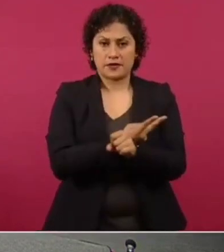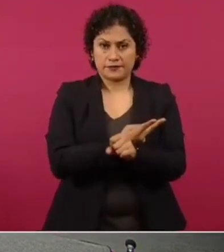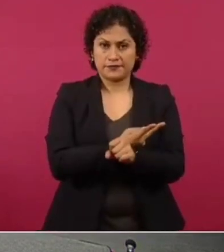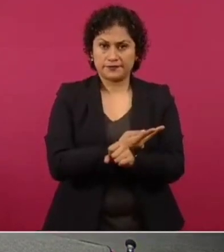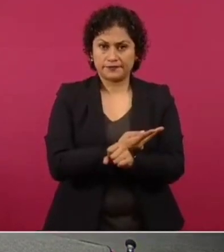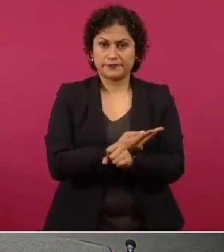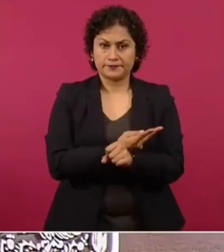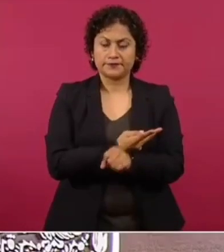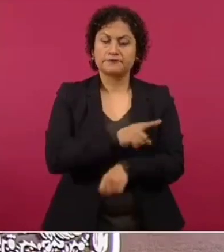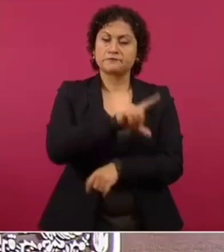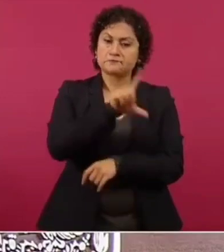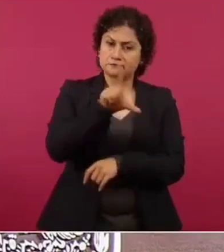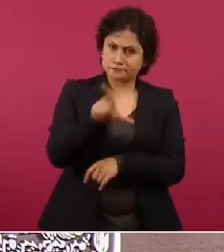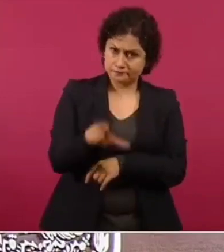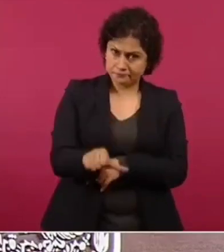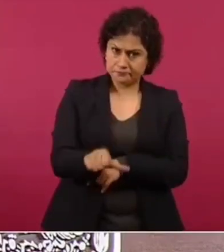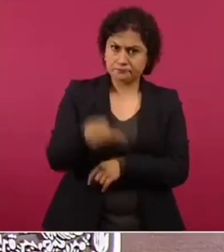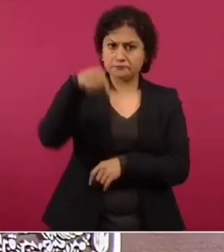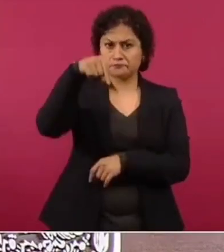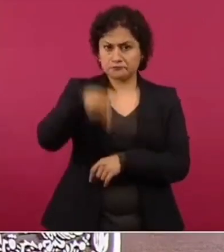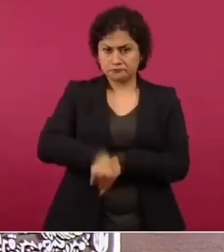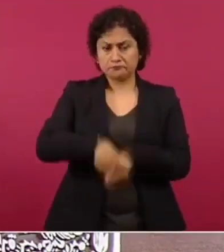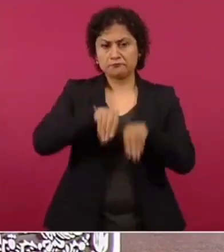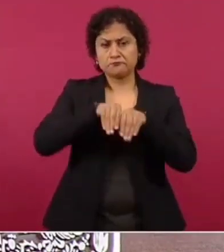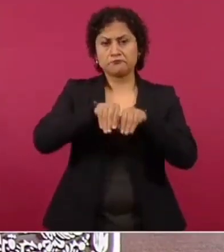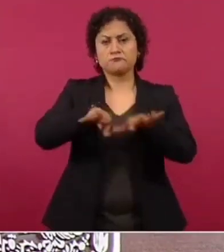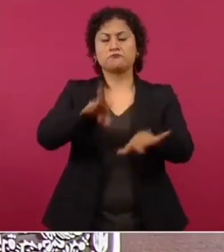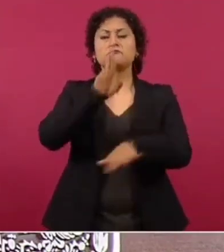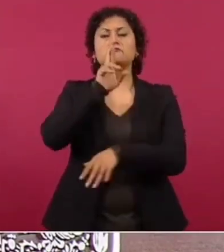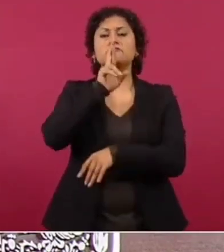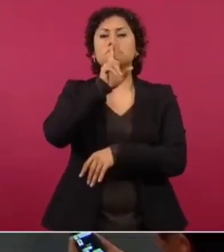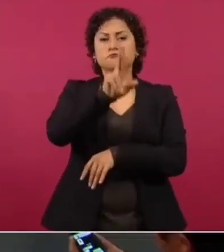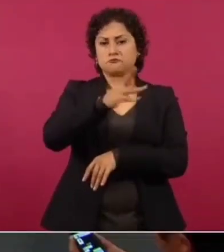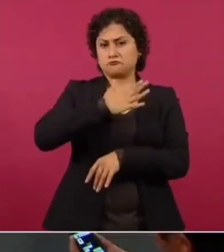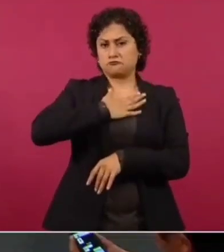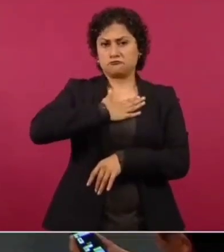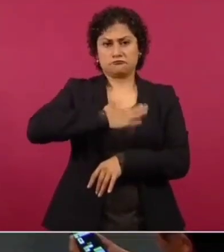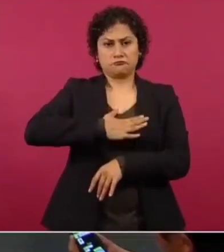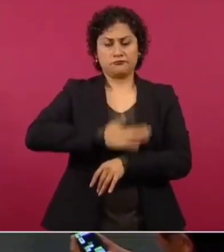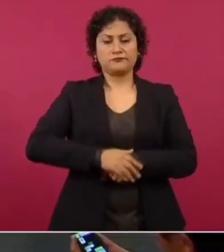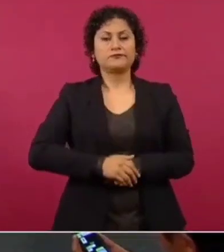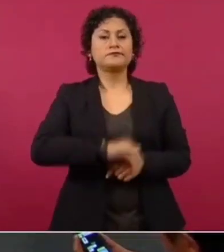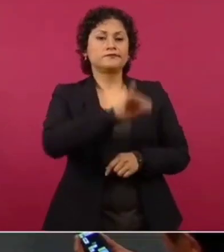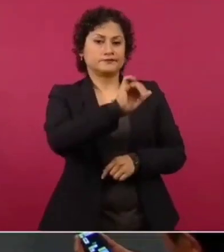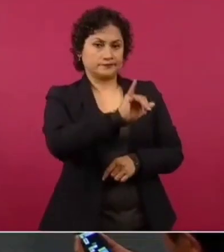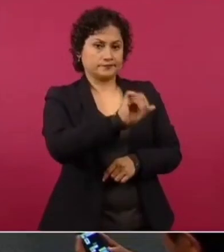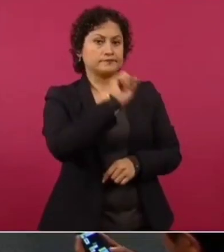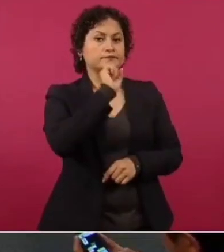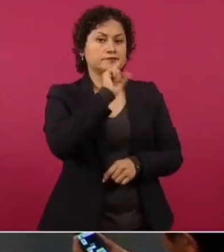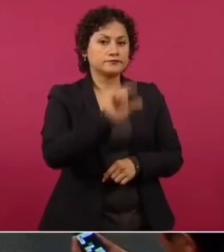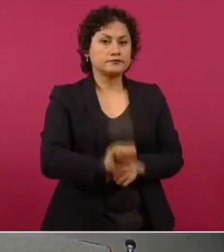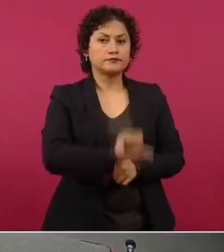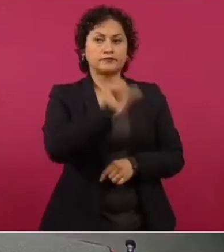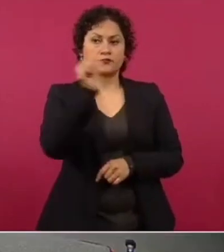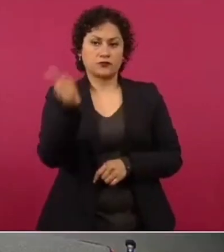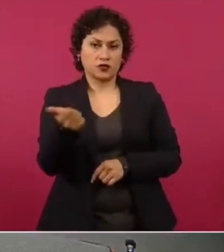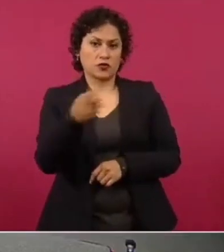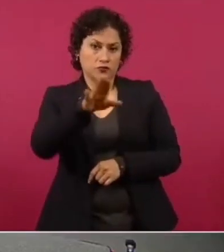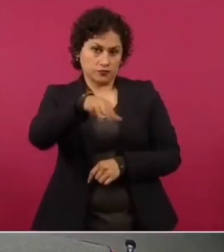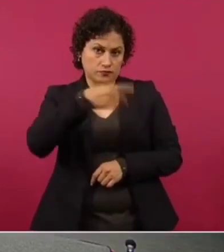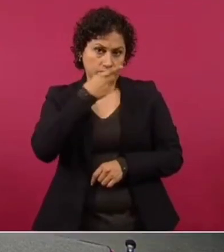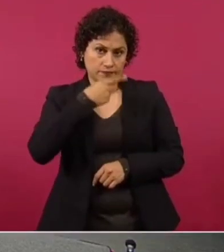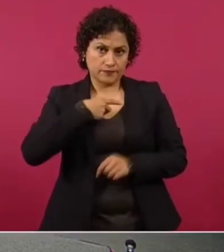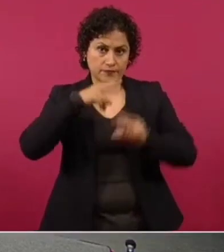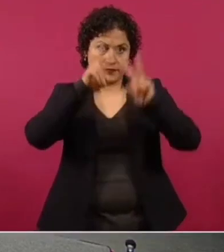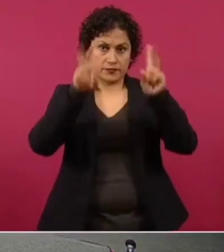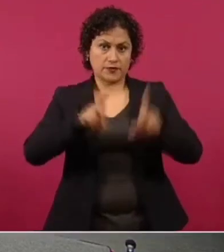vamos a dar una respuesta con justicia. Sí, también se han dado otros casos, ya que hablamos del deporte, que